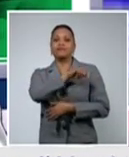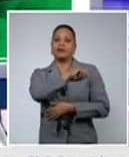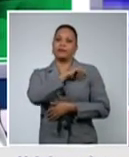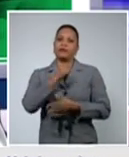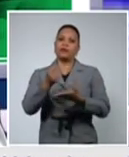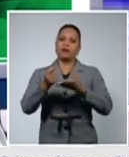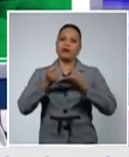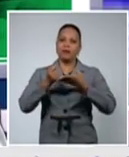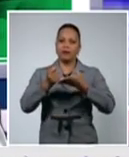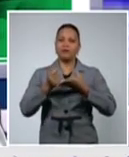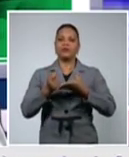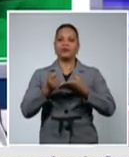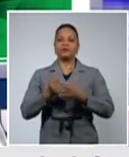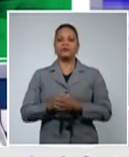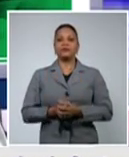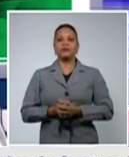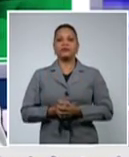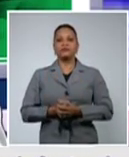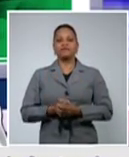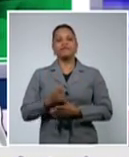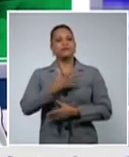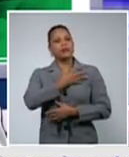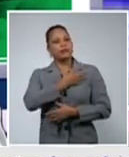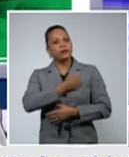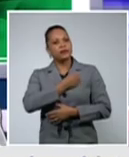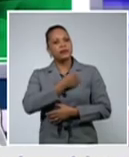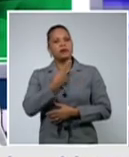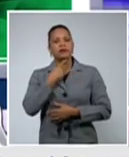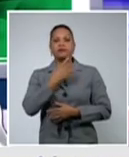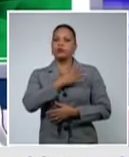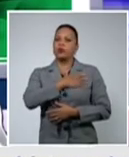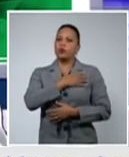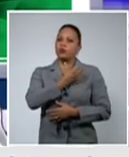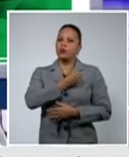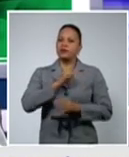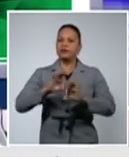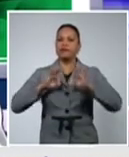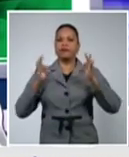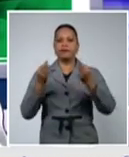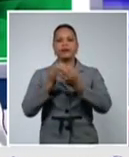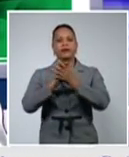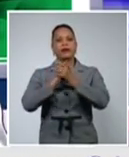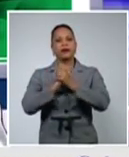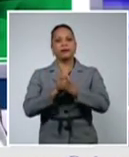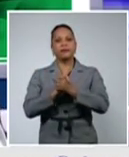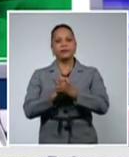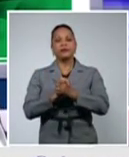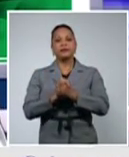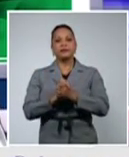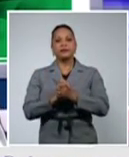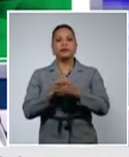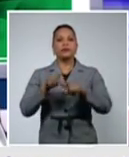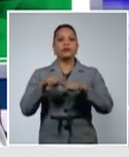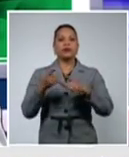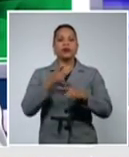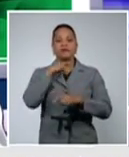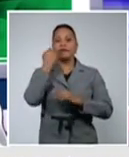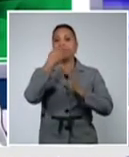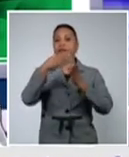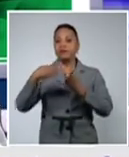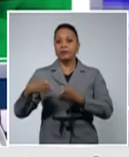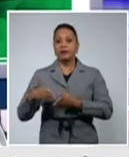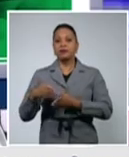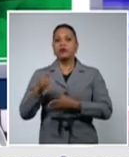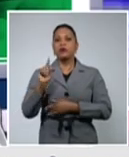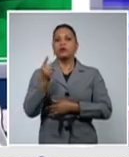Como yo dije, lamentamos mucho y damos las condolencias a familiares, amistades, por el fallecimiento de un paciente de